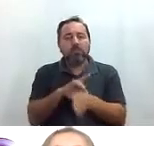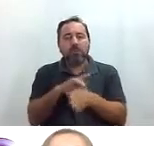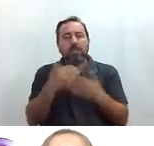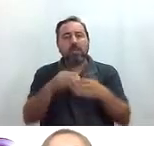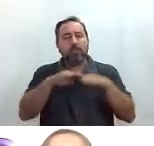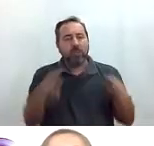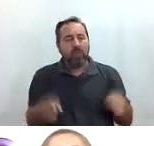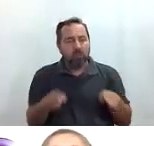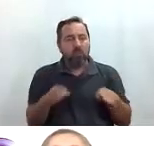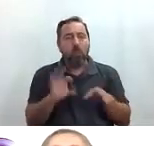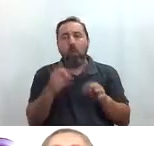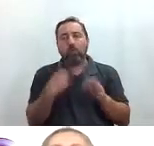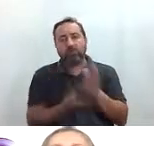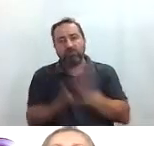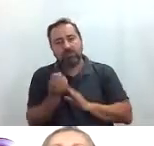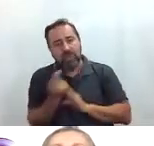oficina o a la salida